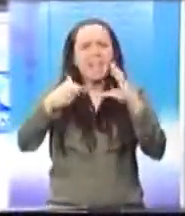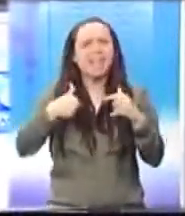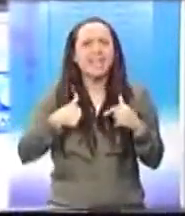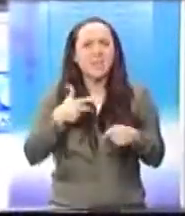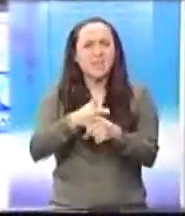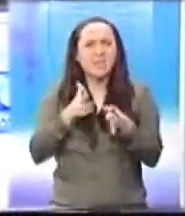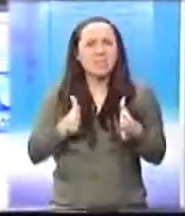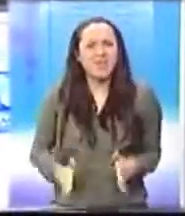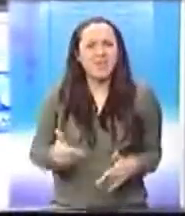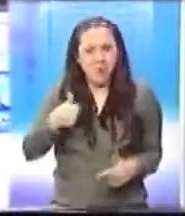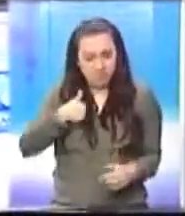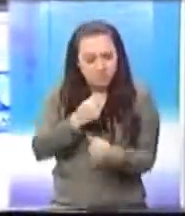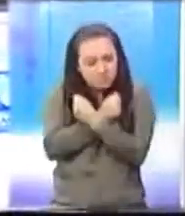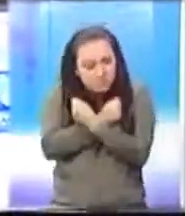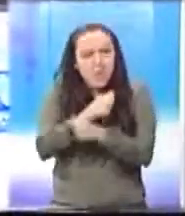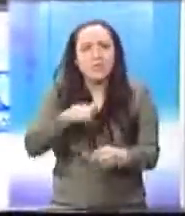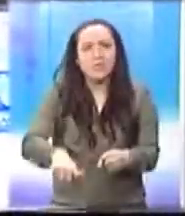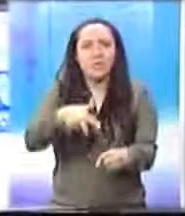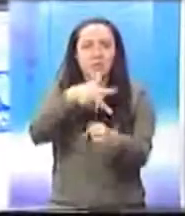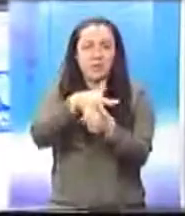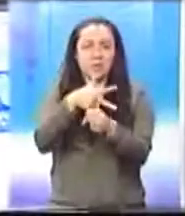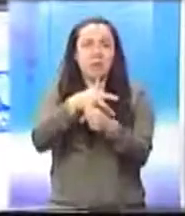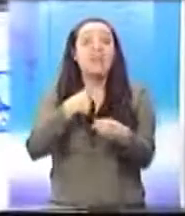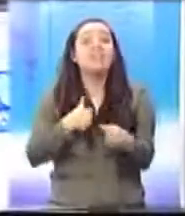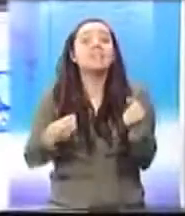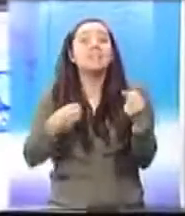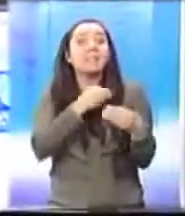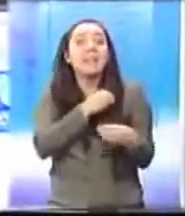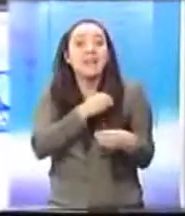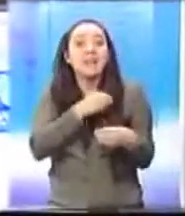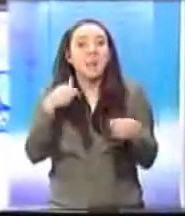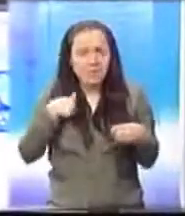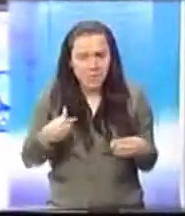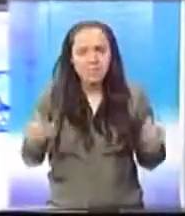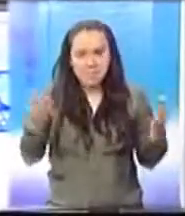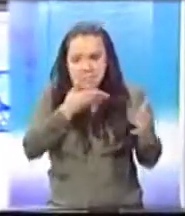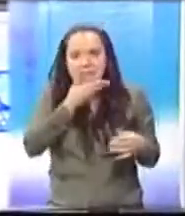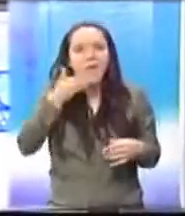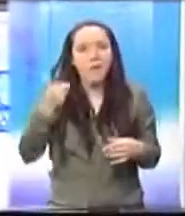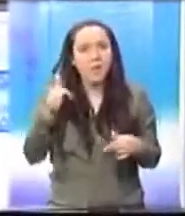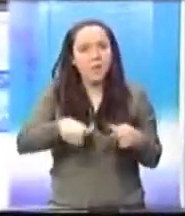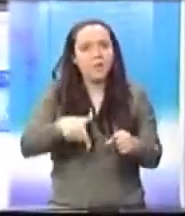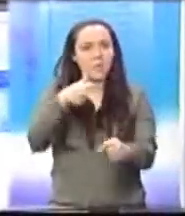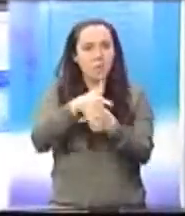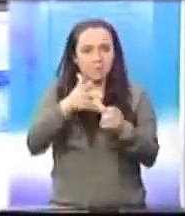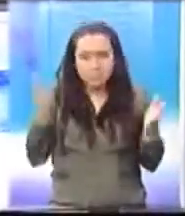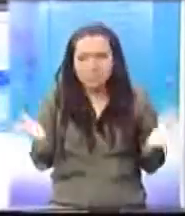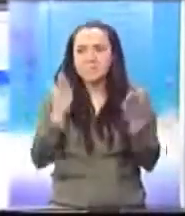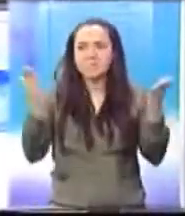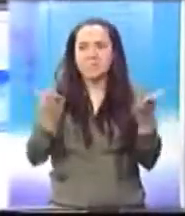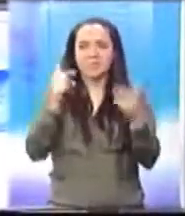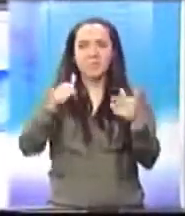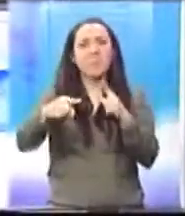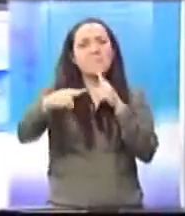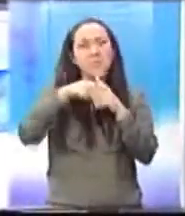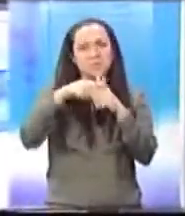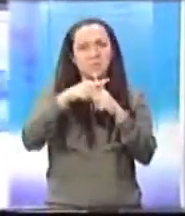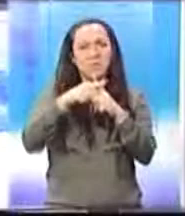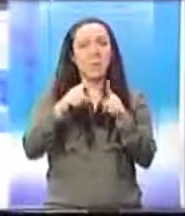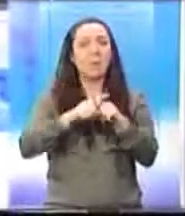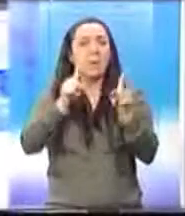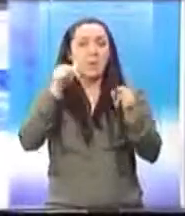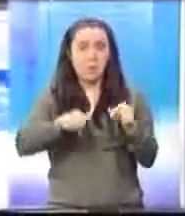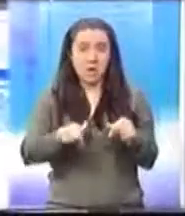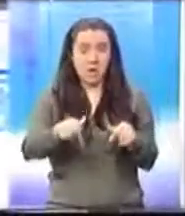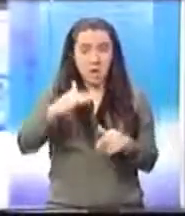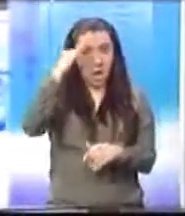que ama a este país y que lucha porque todos sin excepción tengamos una mejor aurora. Siempre se habló